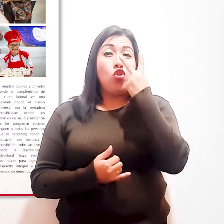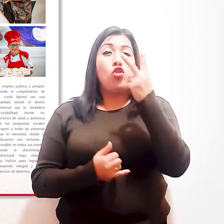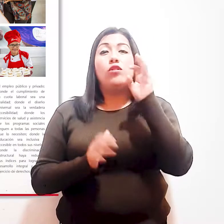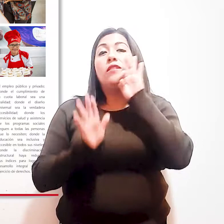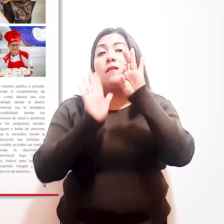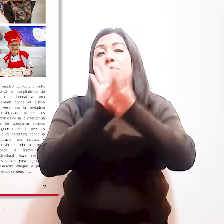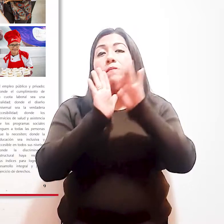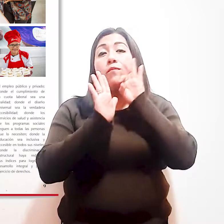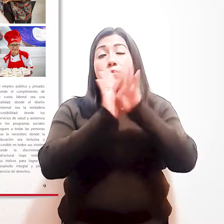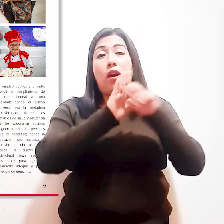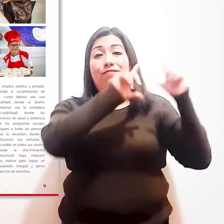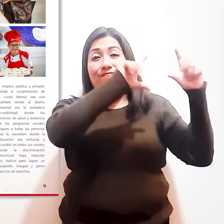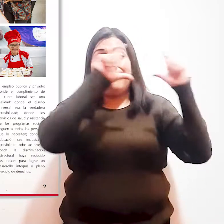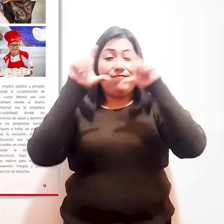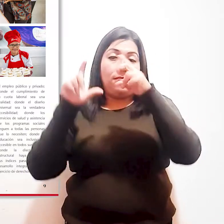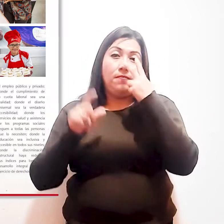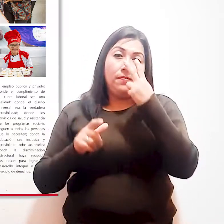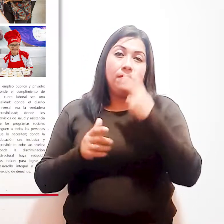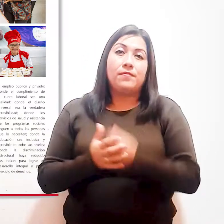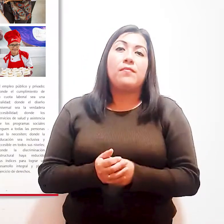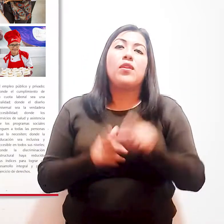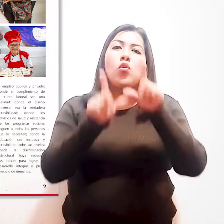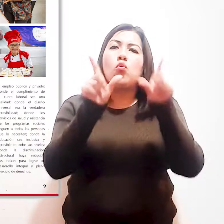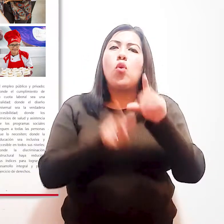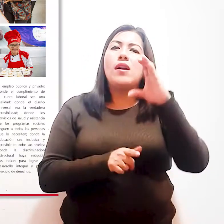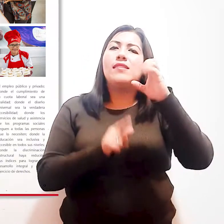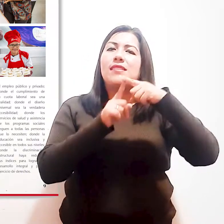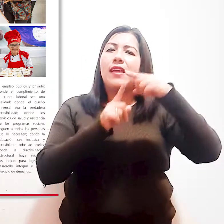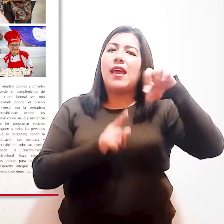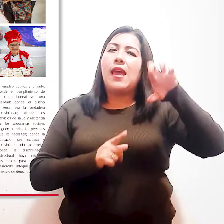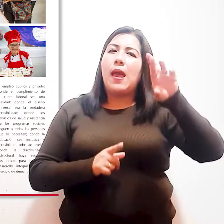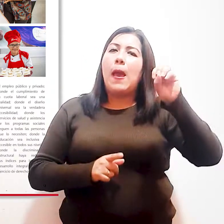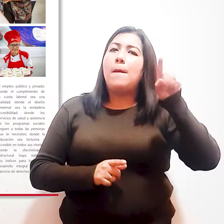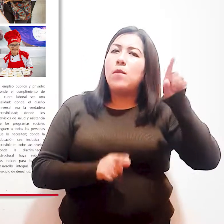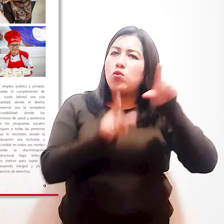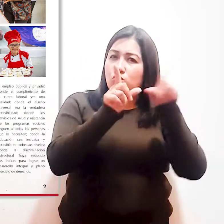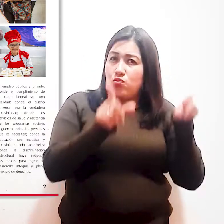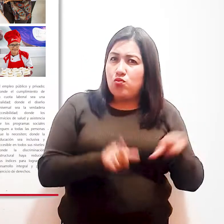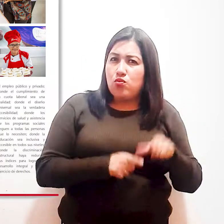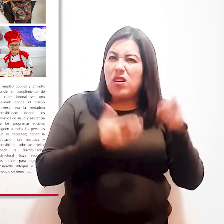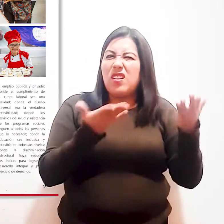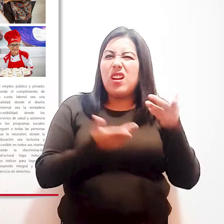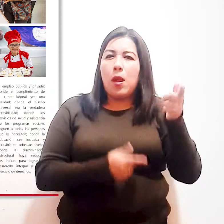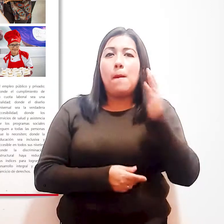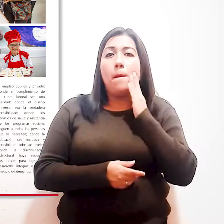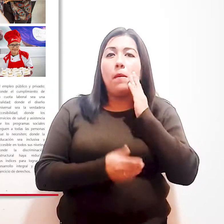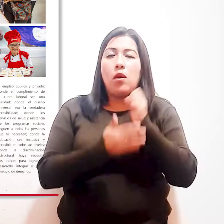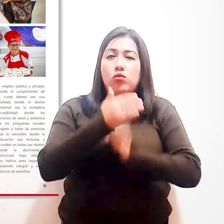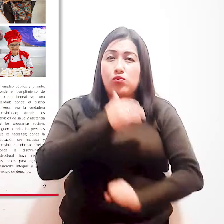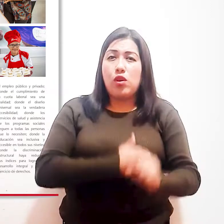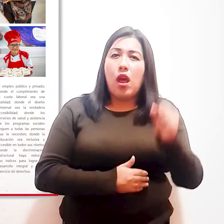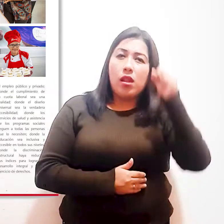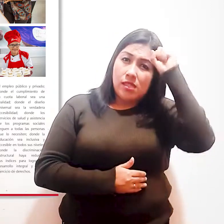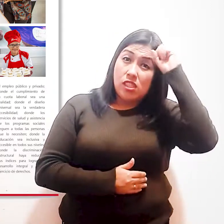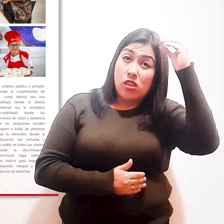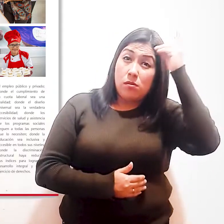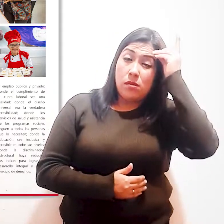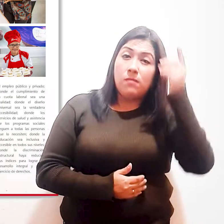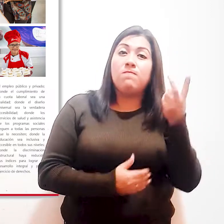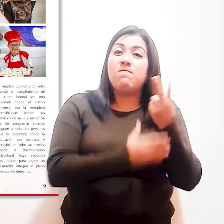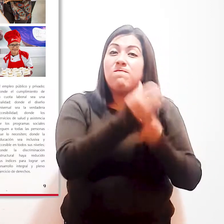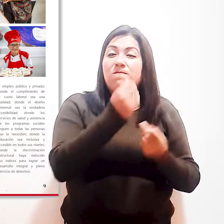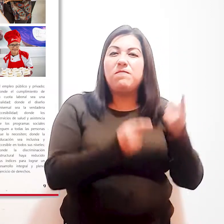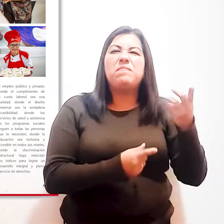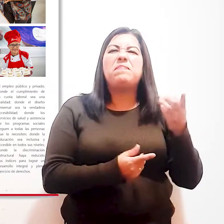superior podemos ver la feria de talentos del Cepro Alcides a la Monzorrilla, en la cual una madre con su hijo con síndrome de Down